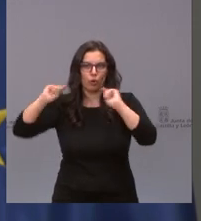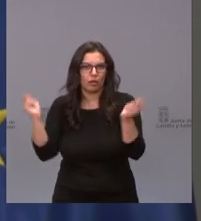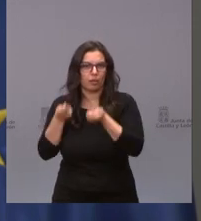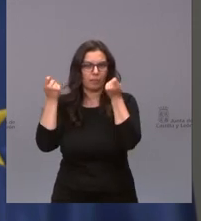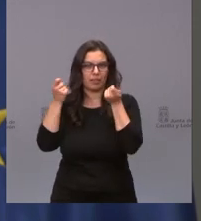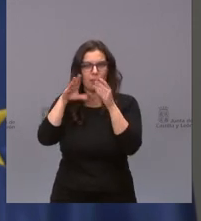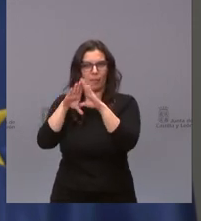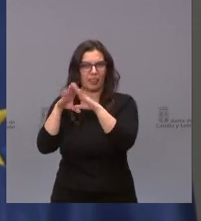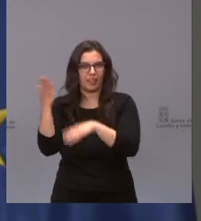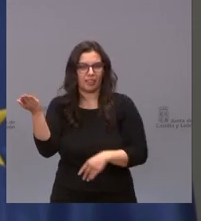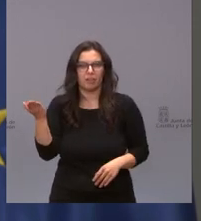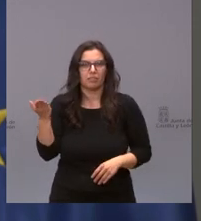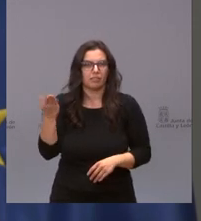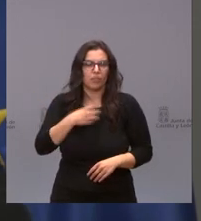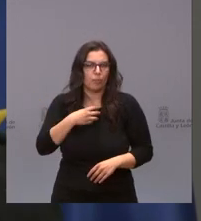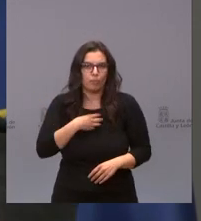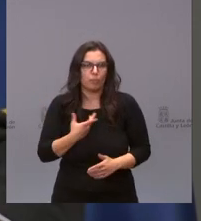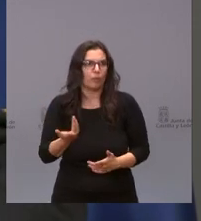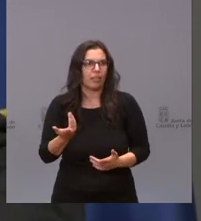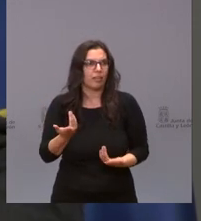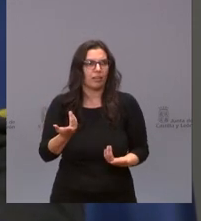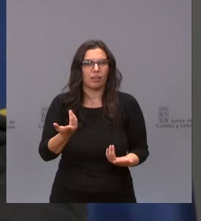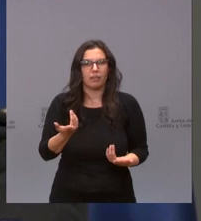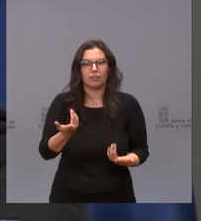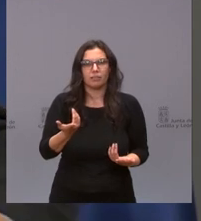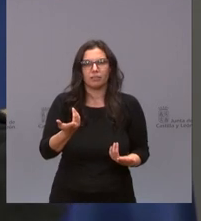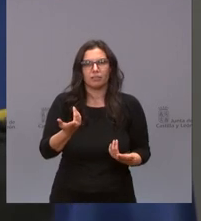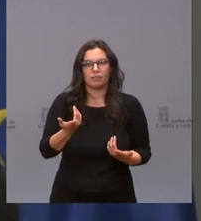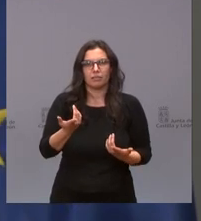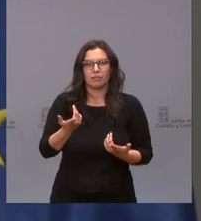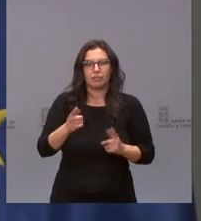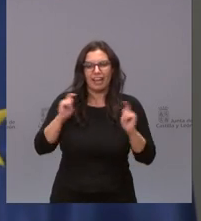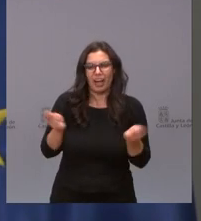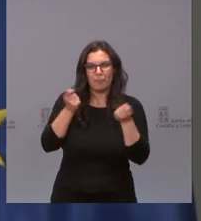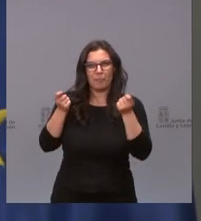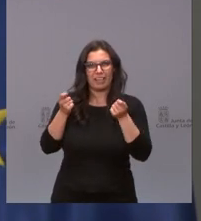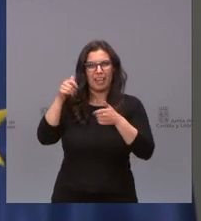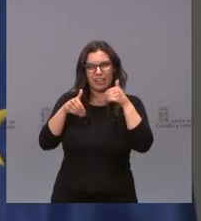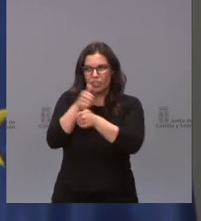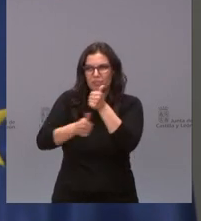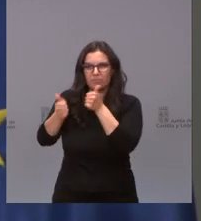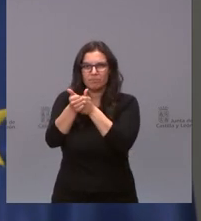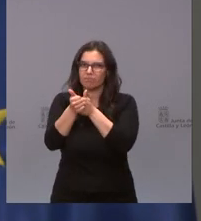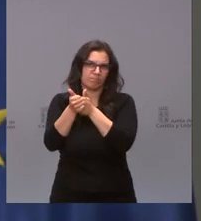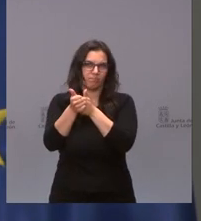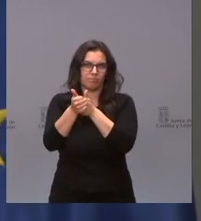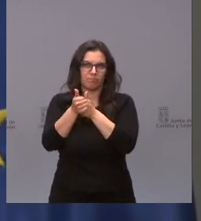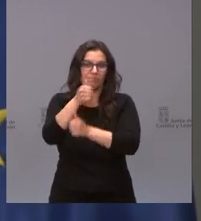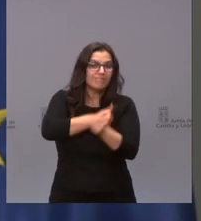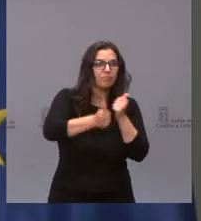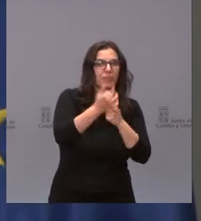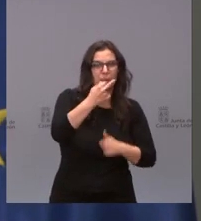electoral. No se pueden colocar las campañas electorales por delante del interés de la ciudadanía.